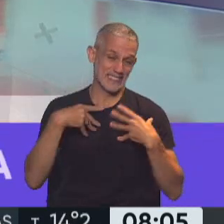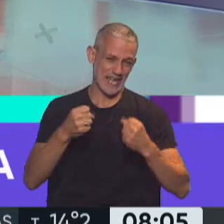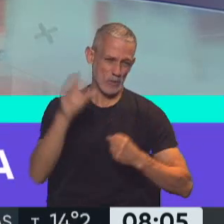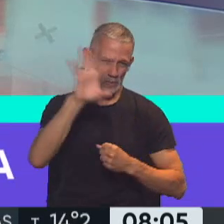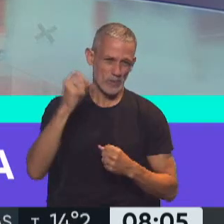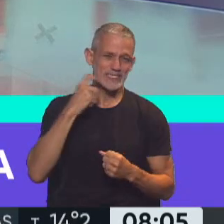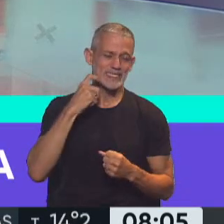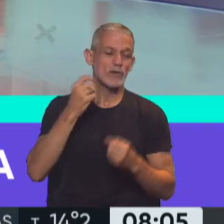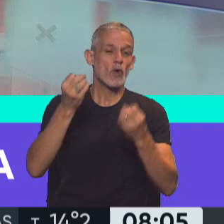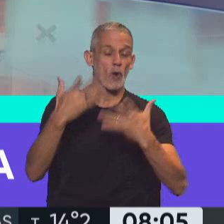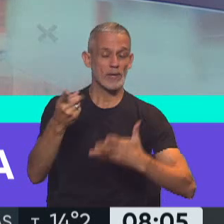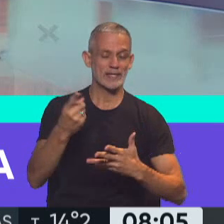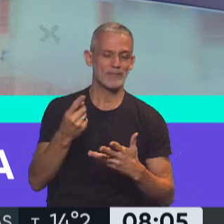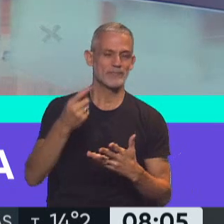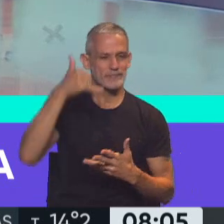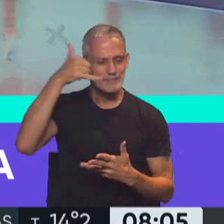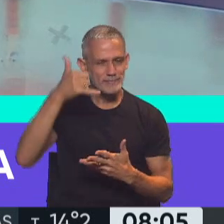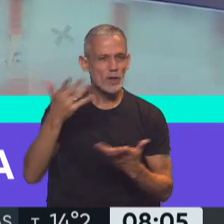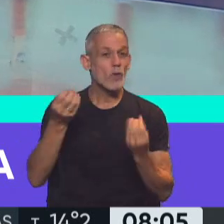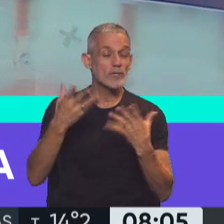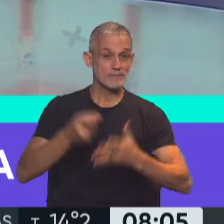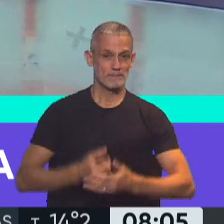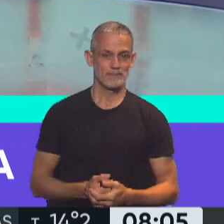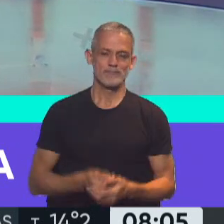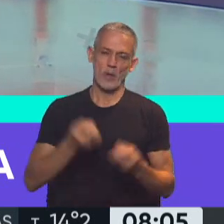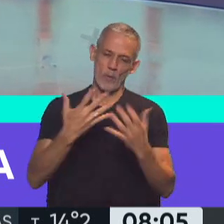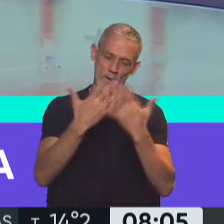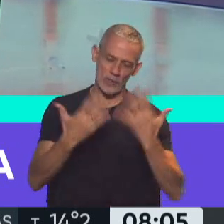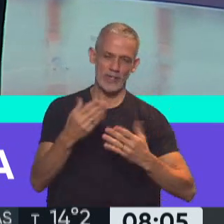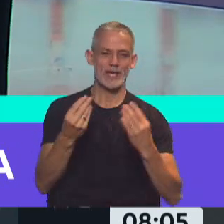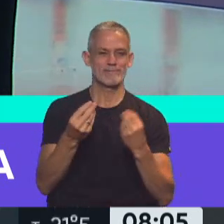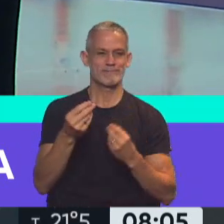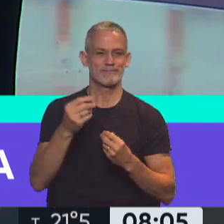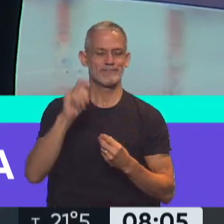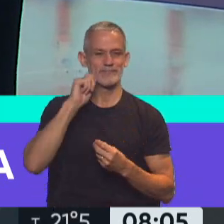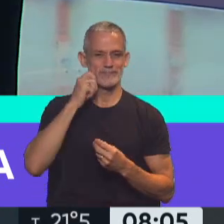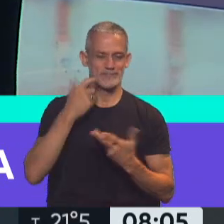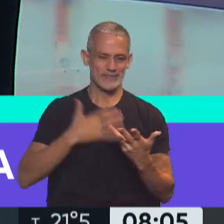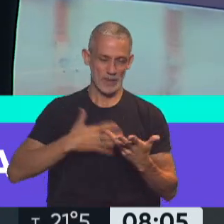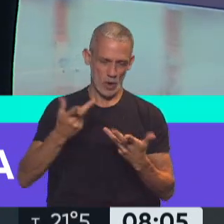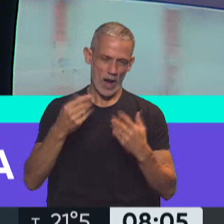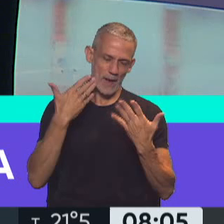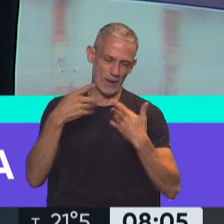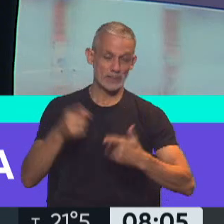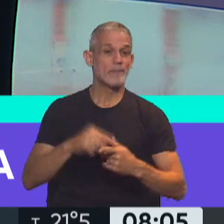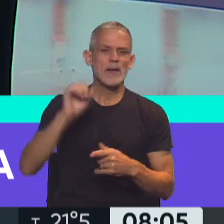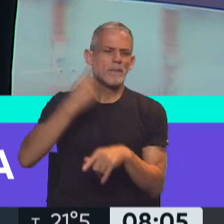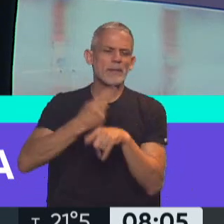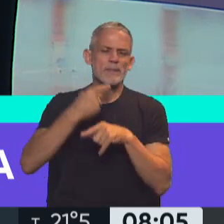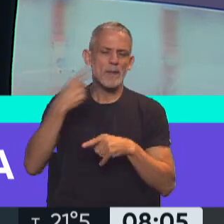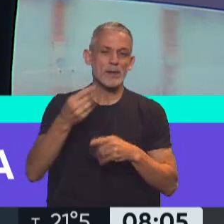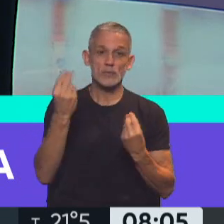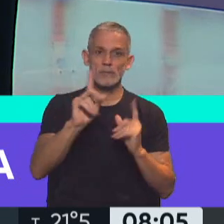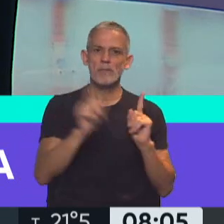con ella. ¿Qué tal, ministra? Muy buen día, gracias por atendernos. Buen día, mucho gusto, ¿cómo están ustedes? Muy bien, ministra, como primera pregunta, ¿cómo se